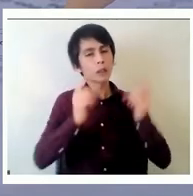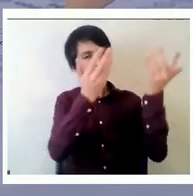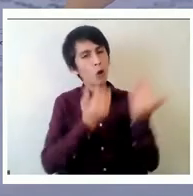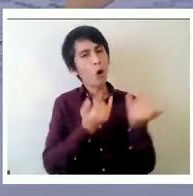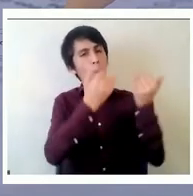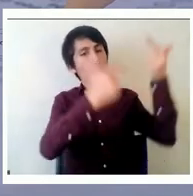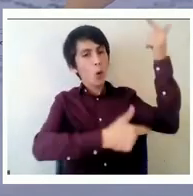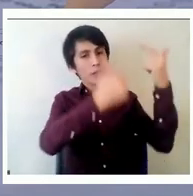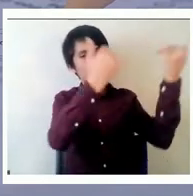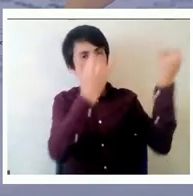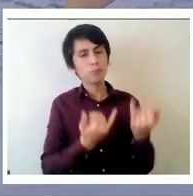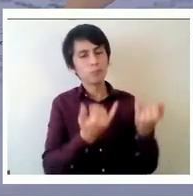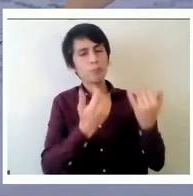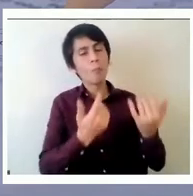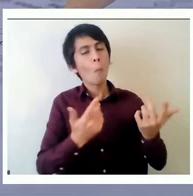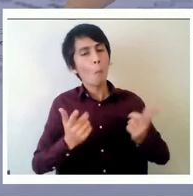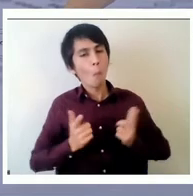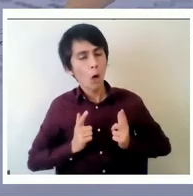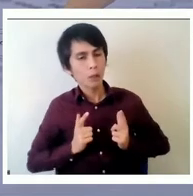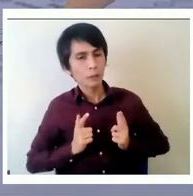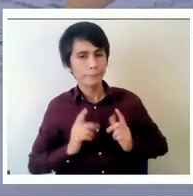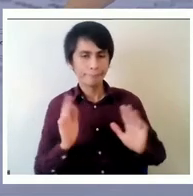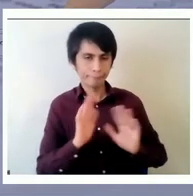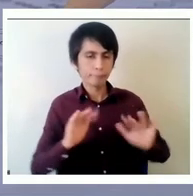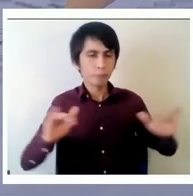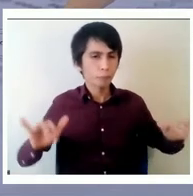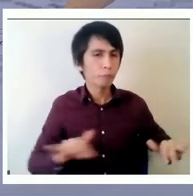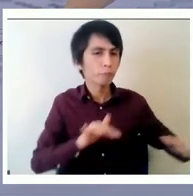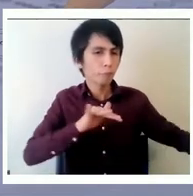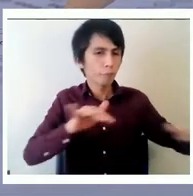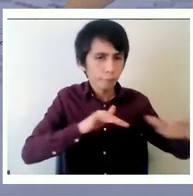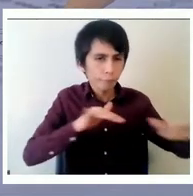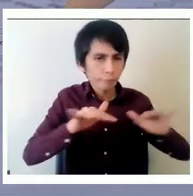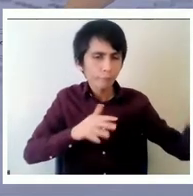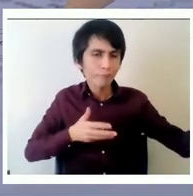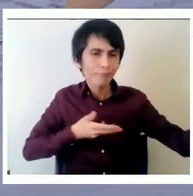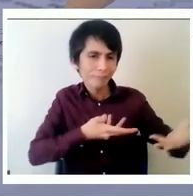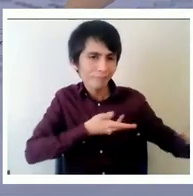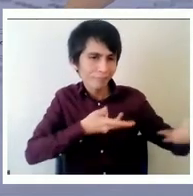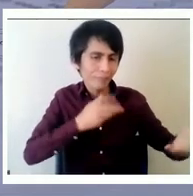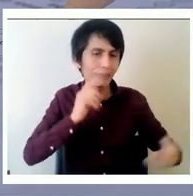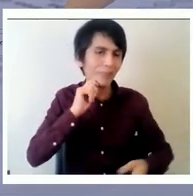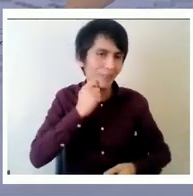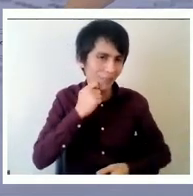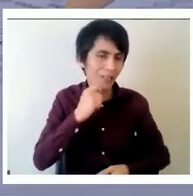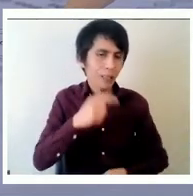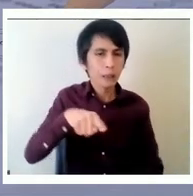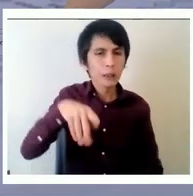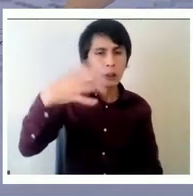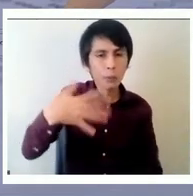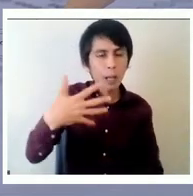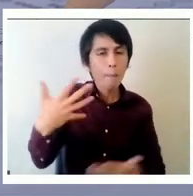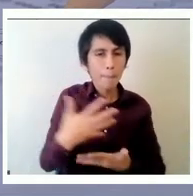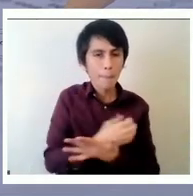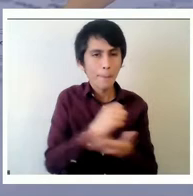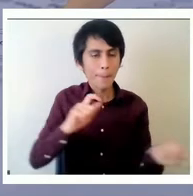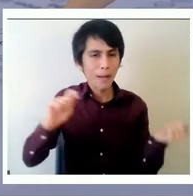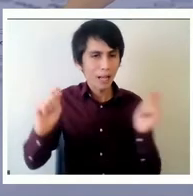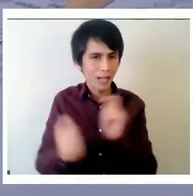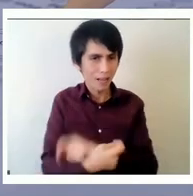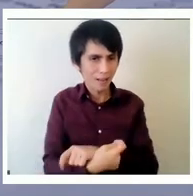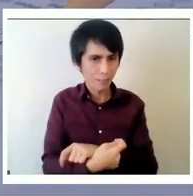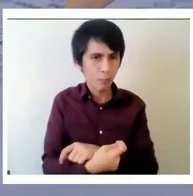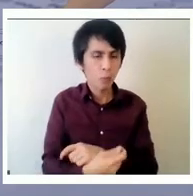entonces la integridad sistémica también es importante para poder hacer estos cambios donde el sistema